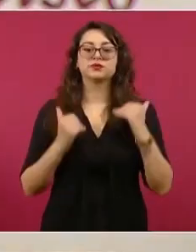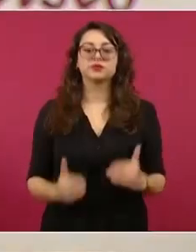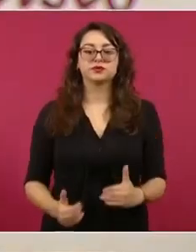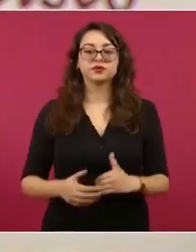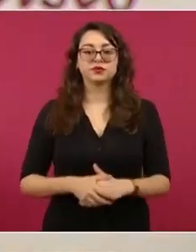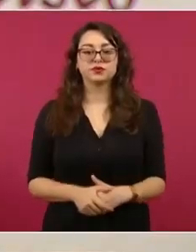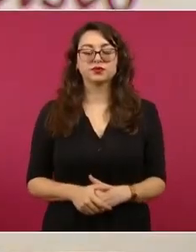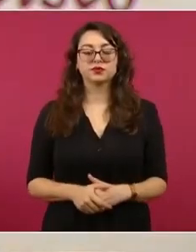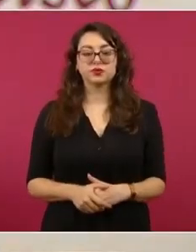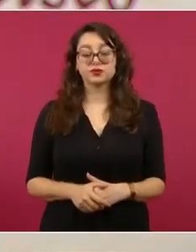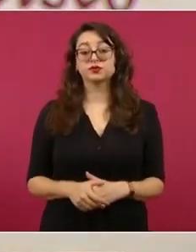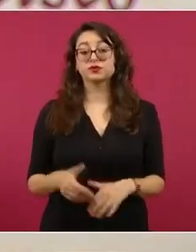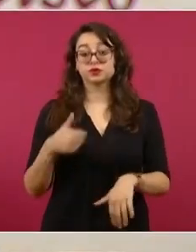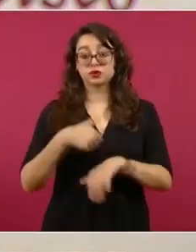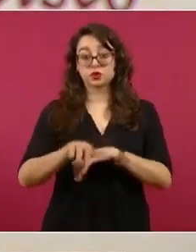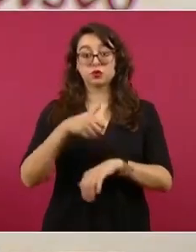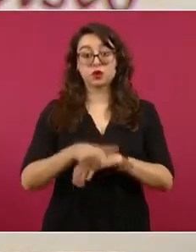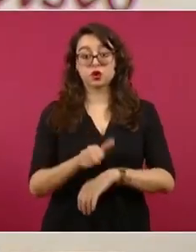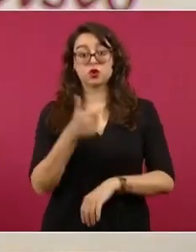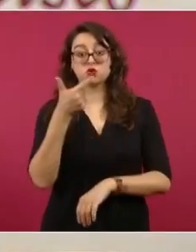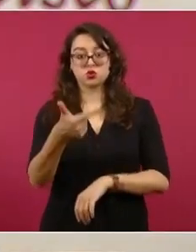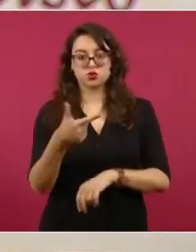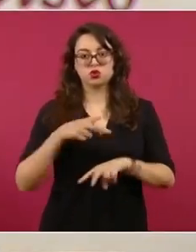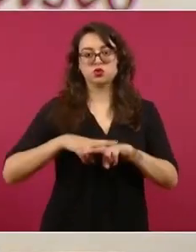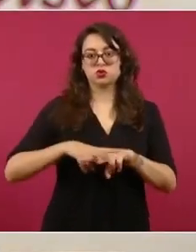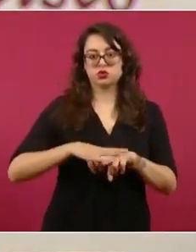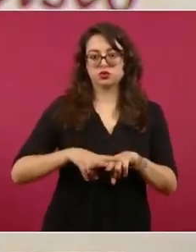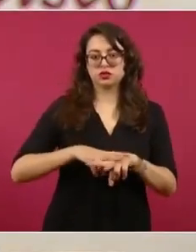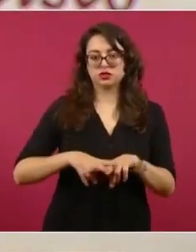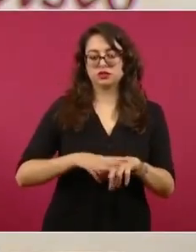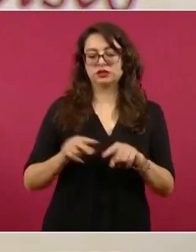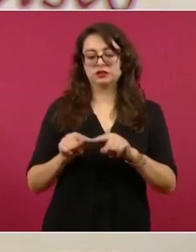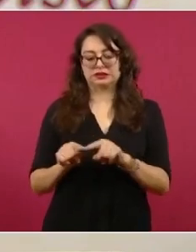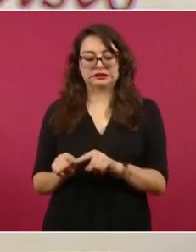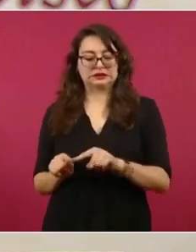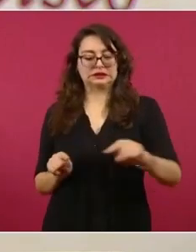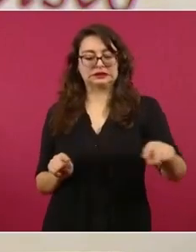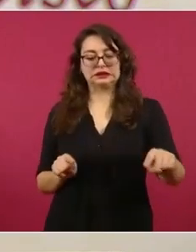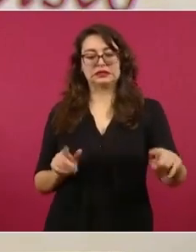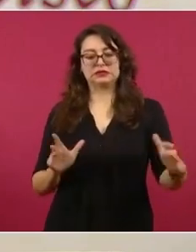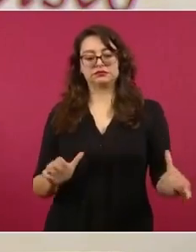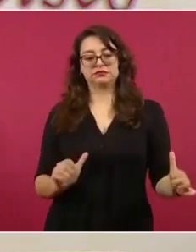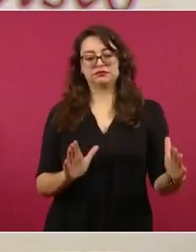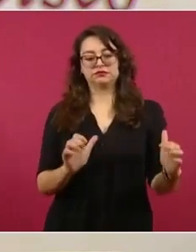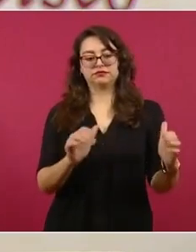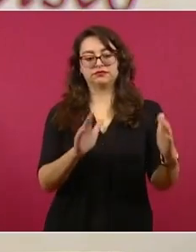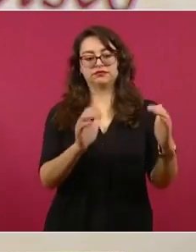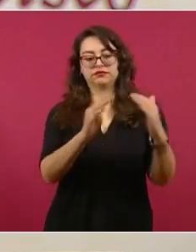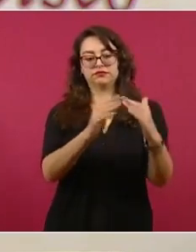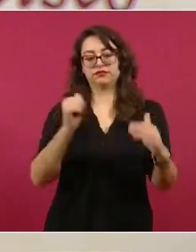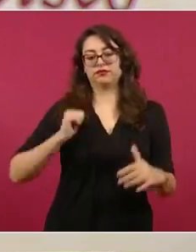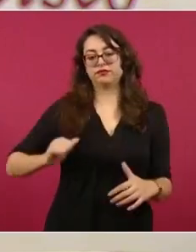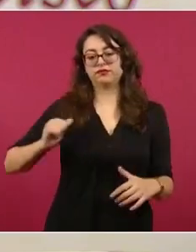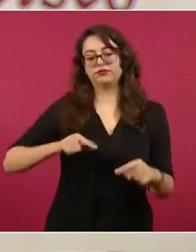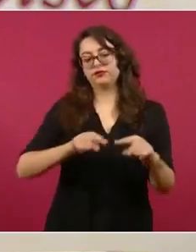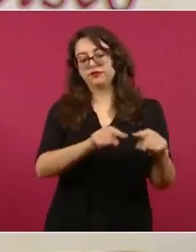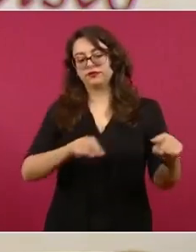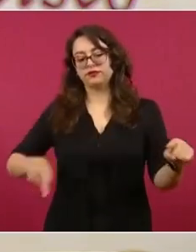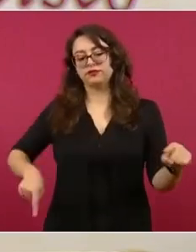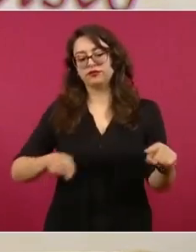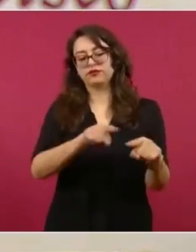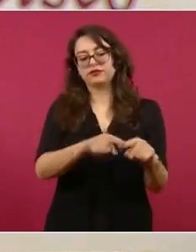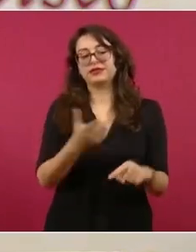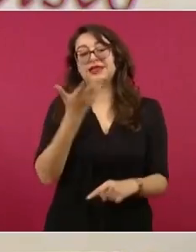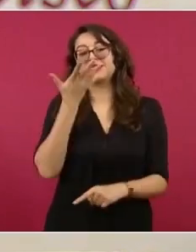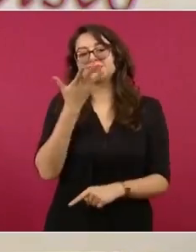De igual manera, en el tramo 7 y localizado a una distancia de 10 kilómetros de la zona arqueológica de Calakmul, en un predio de aproximadamente tres